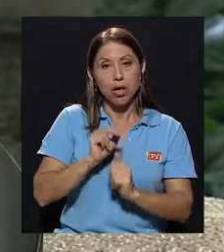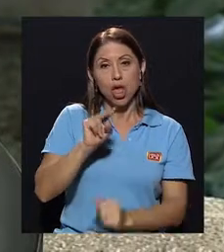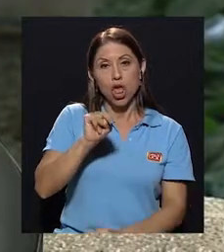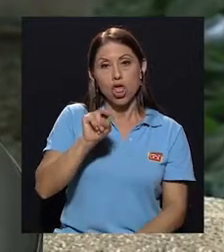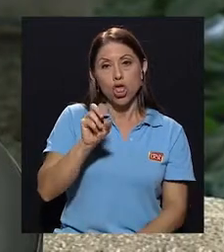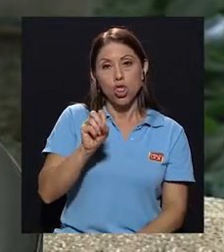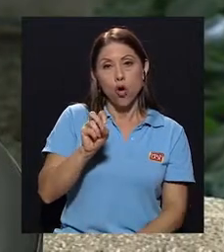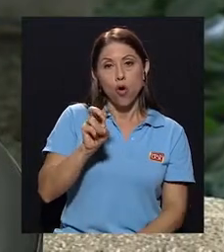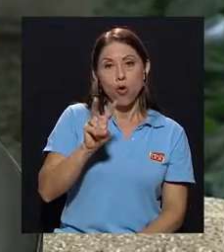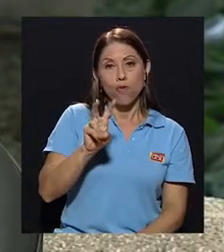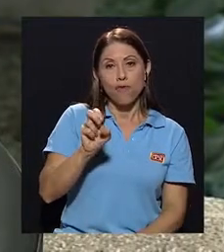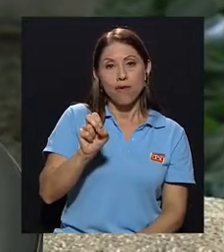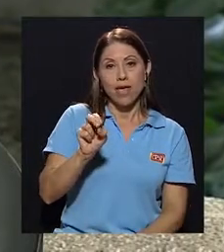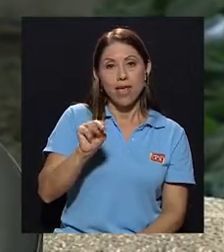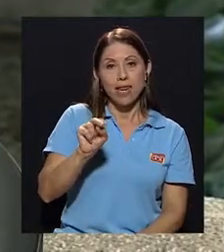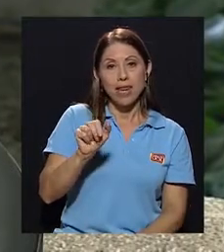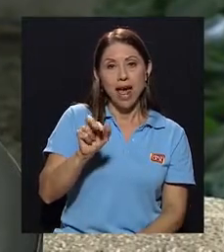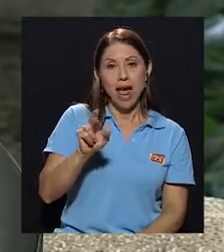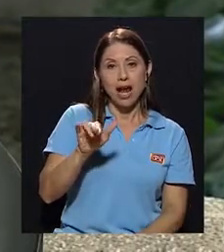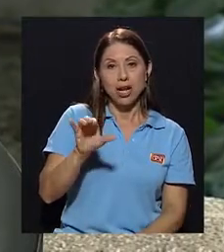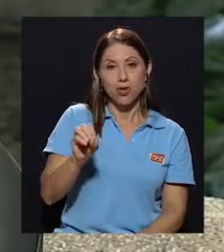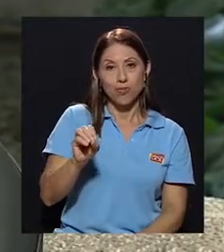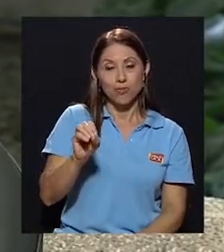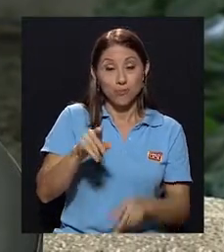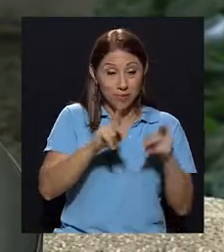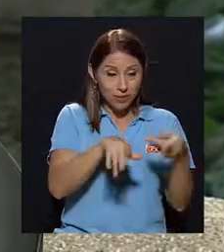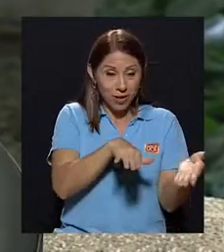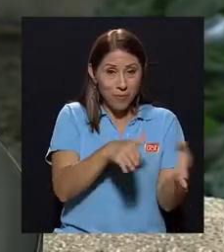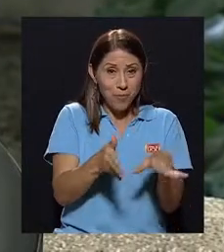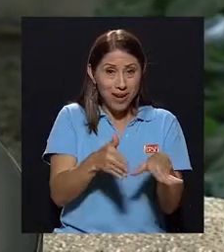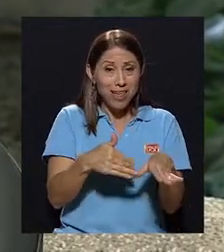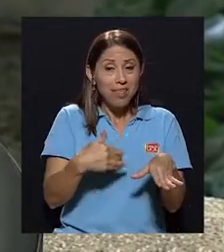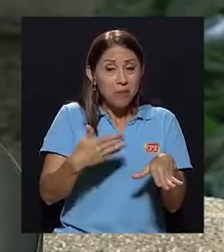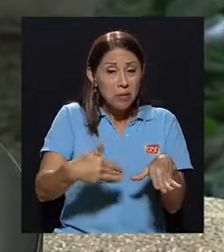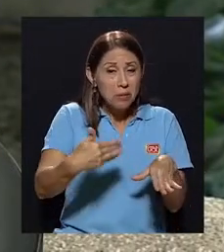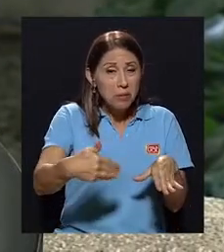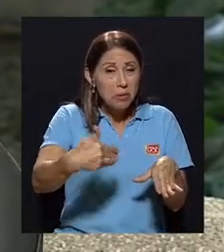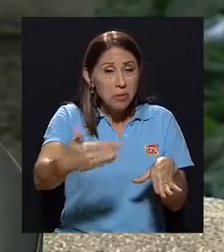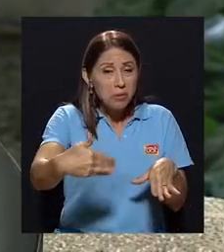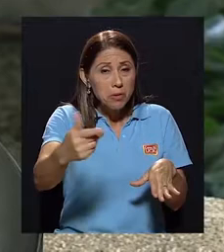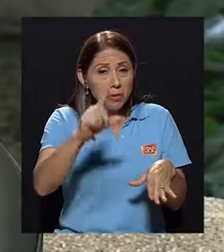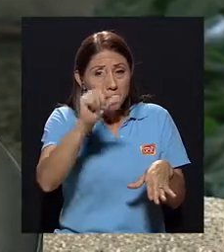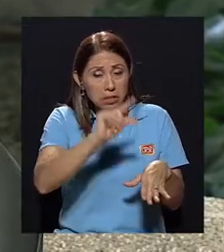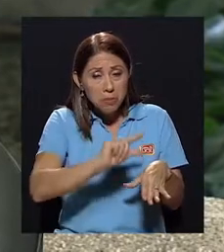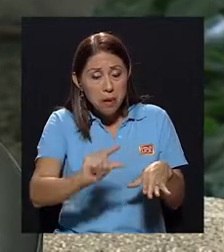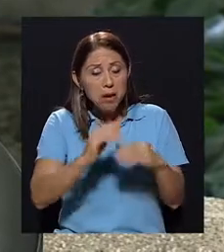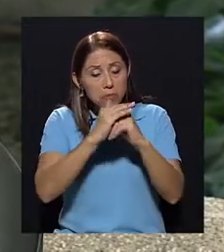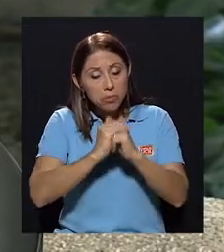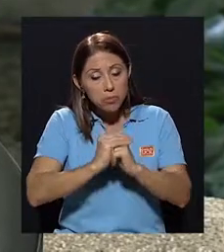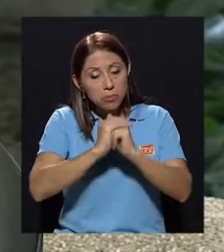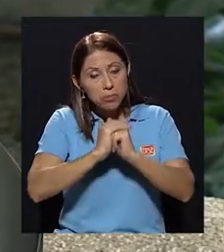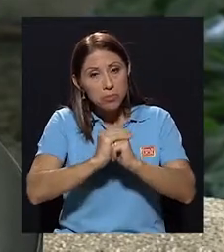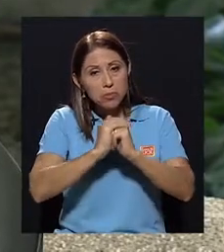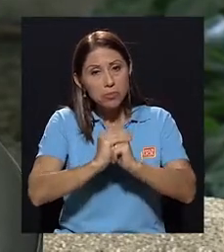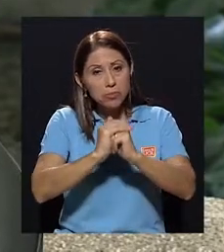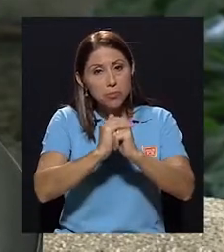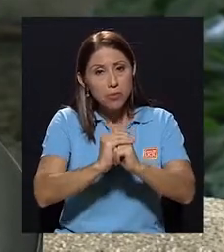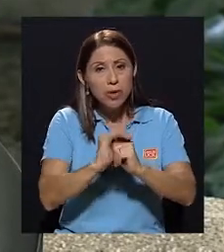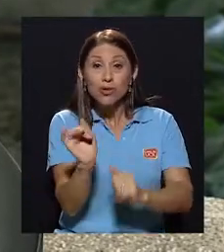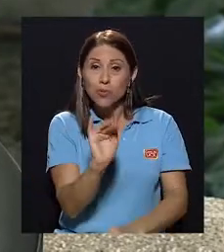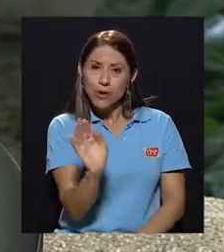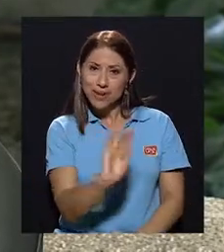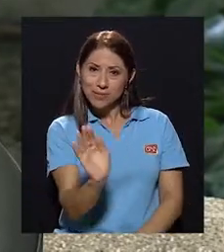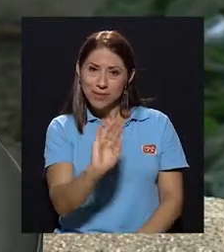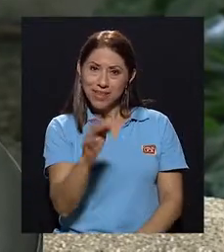Entonces, se hace toda una despedida, una despedida religiosa. Ahora, si las personas no son religiosas, pues